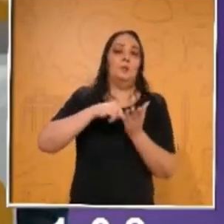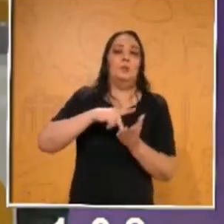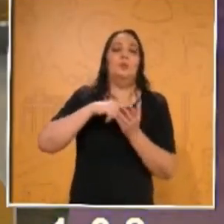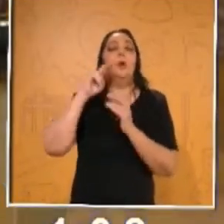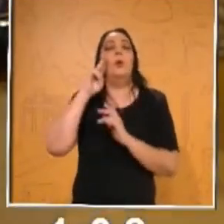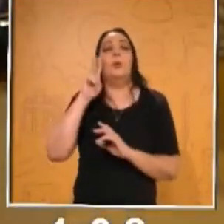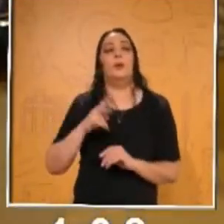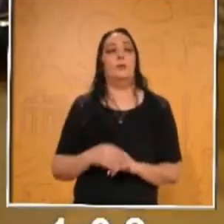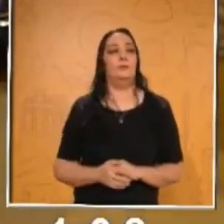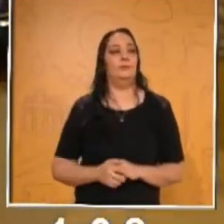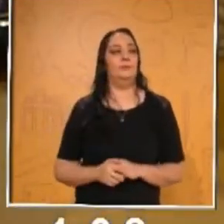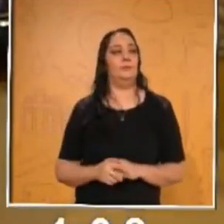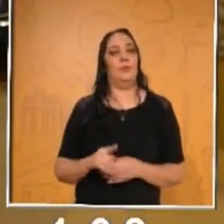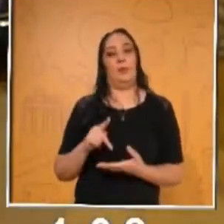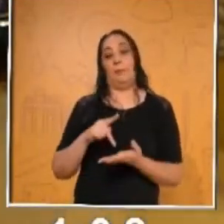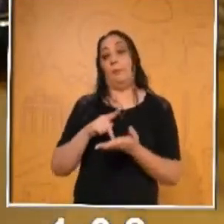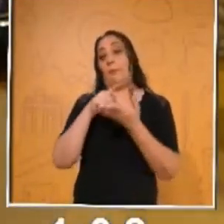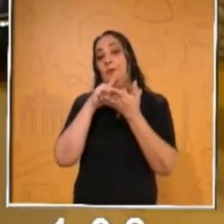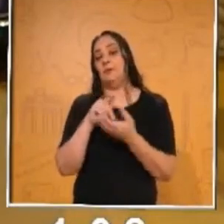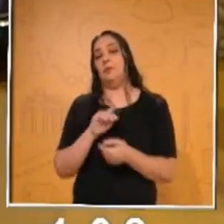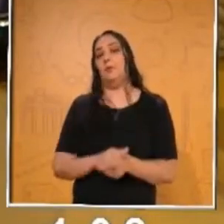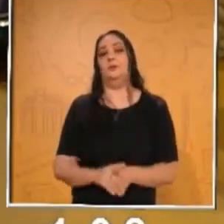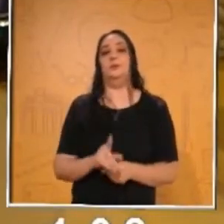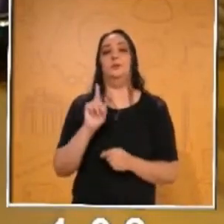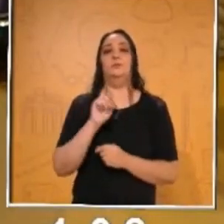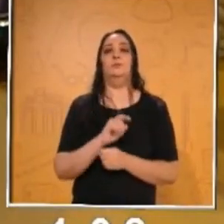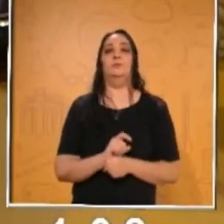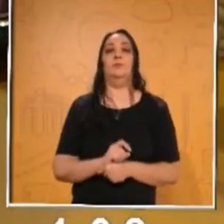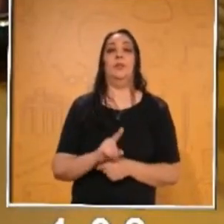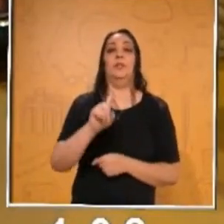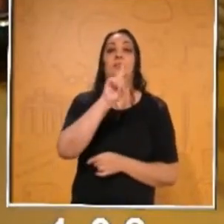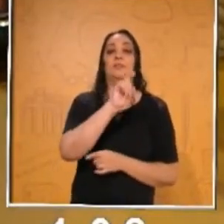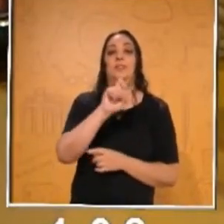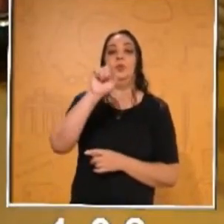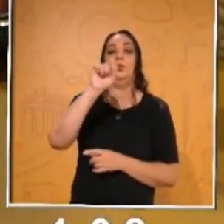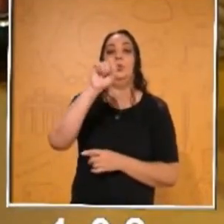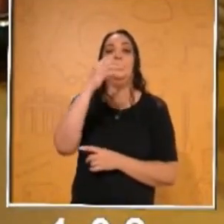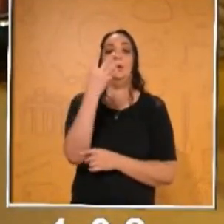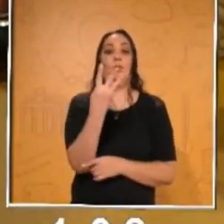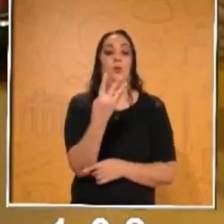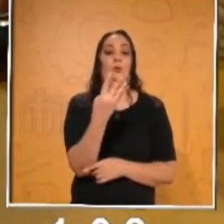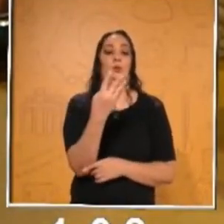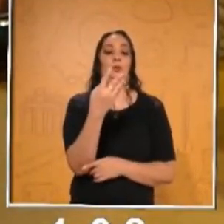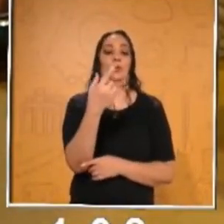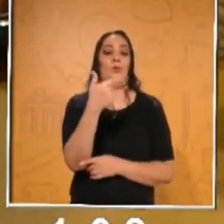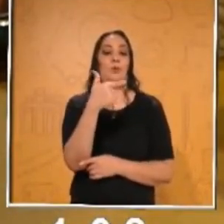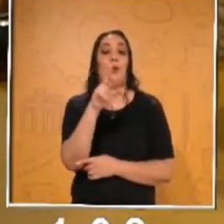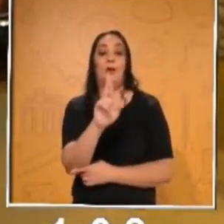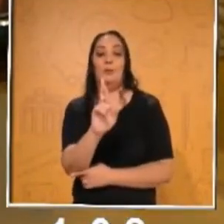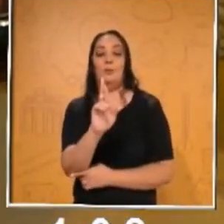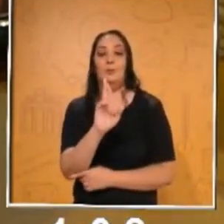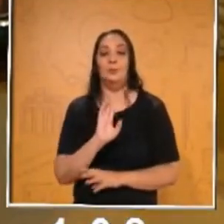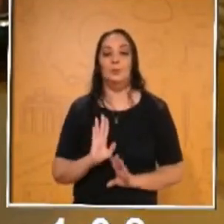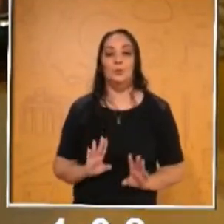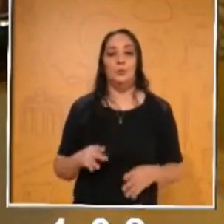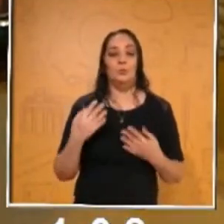El agua tiene un peso total de 124 gramos.